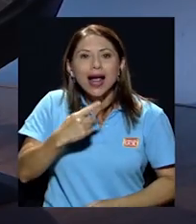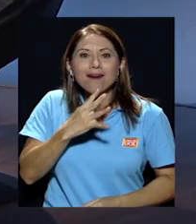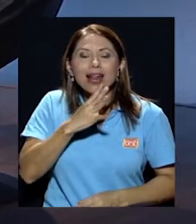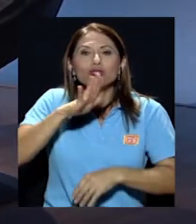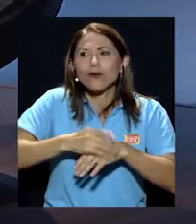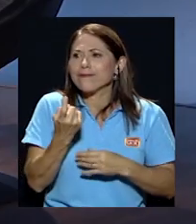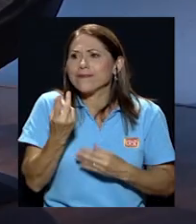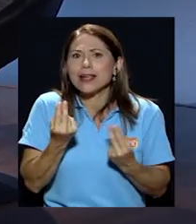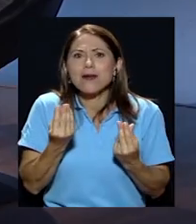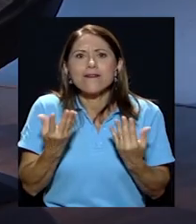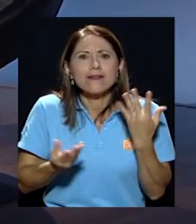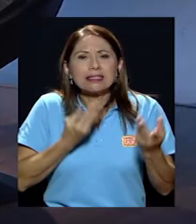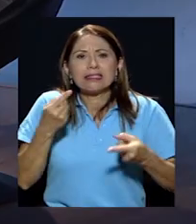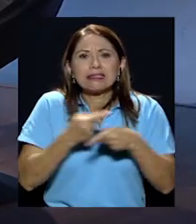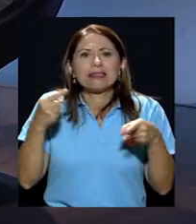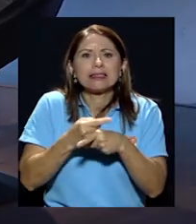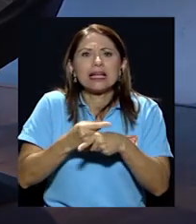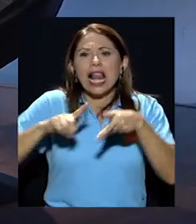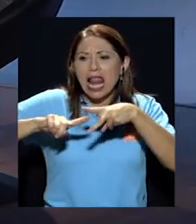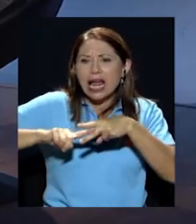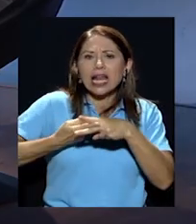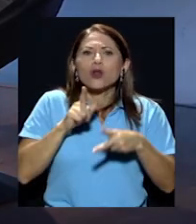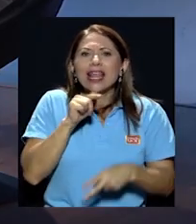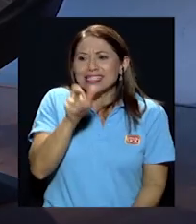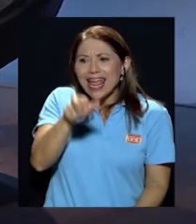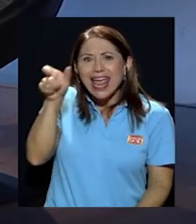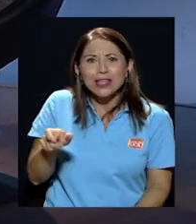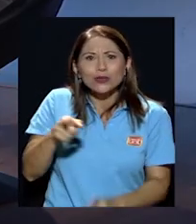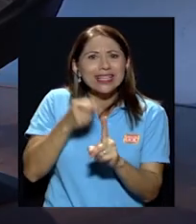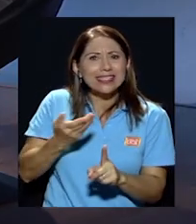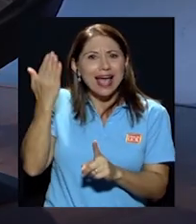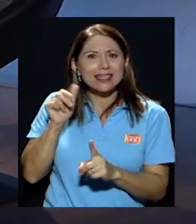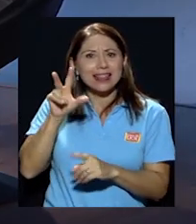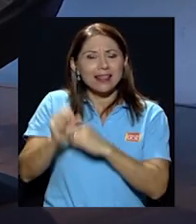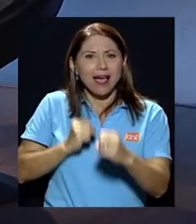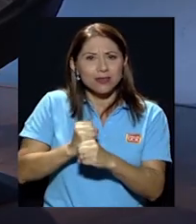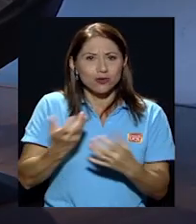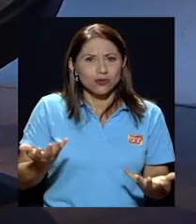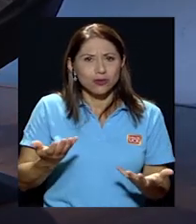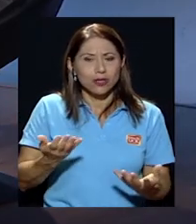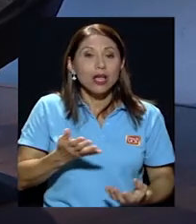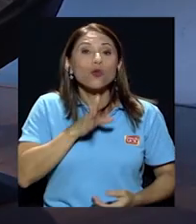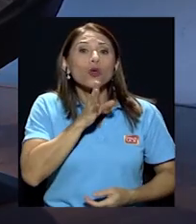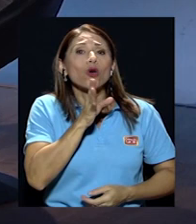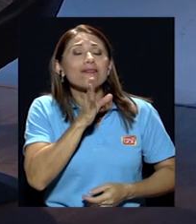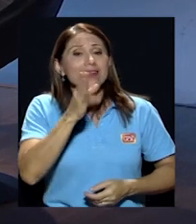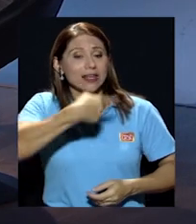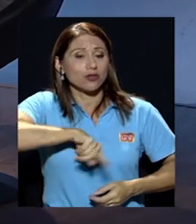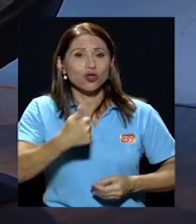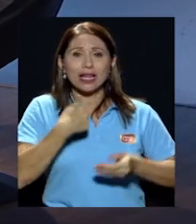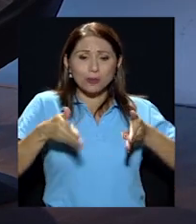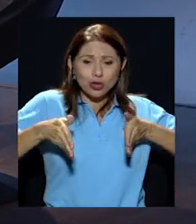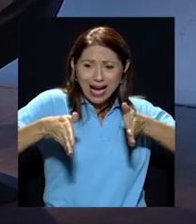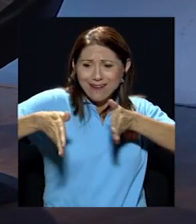generaron ellos de hace 30 años y cuando hablaban de que teníamos unas carreteras muy malas no